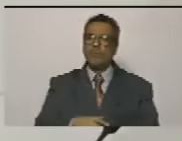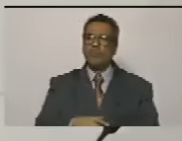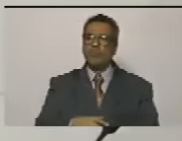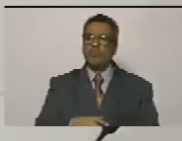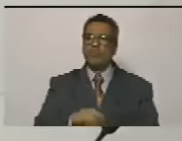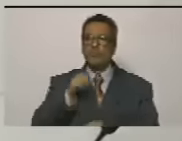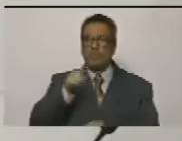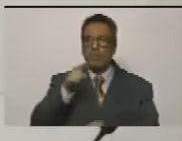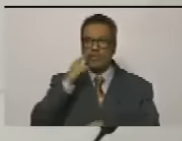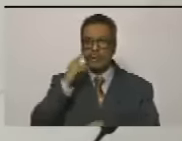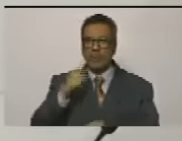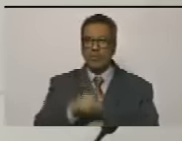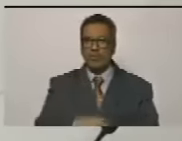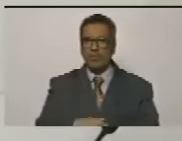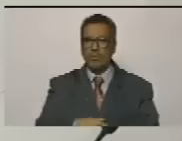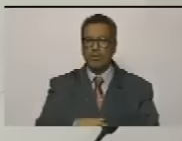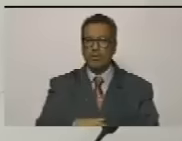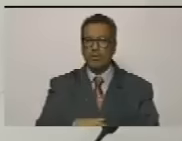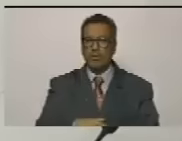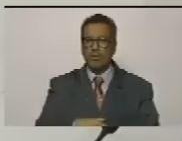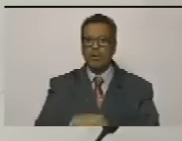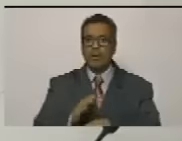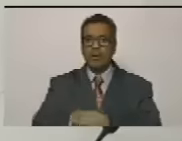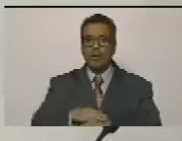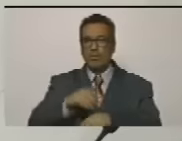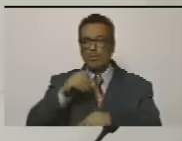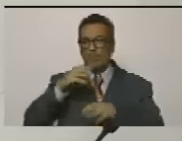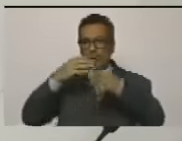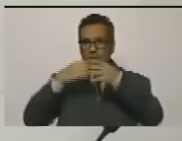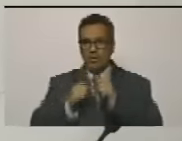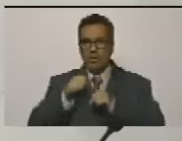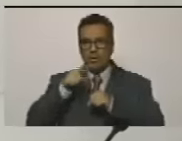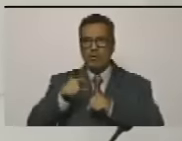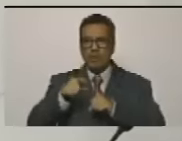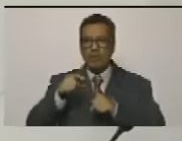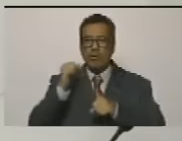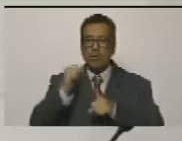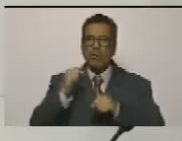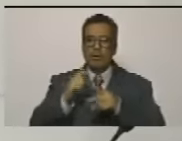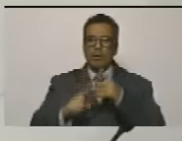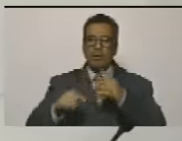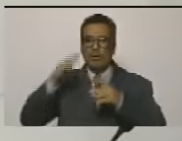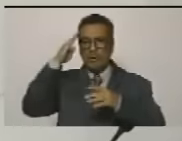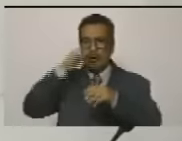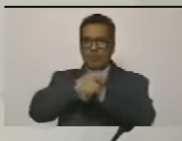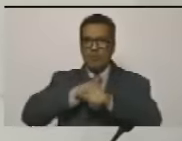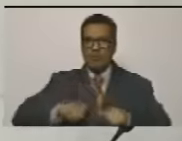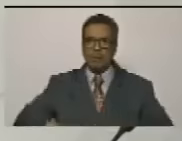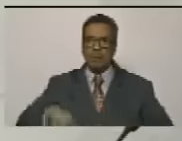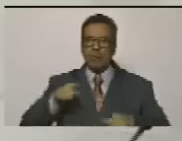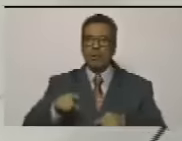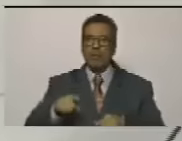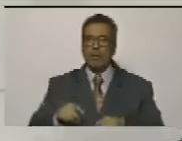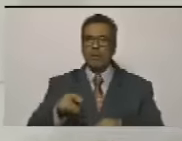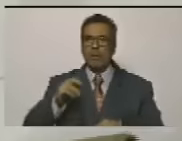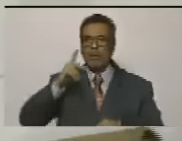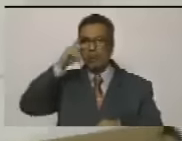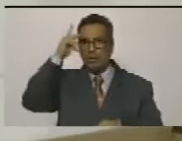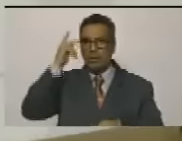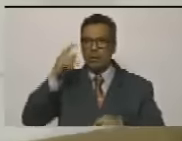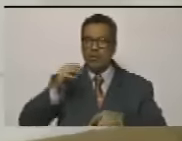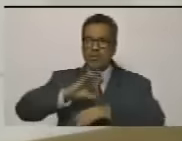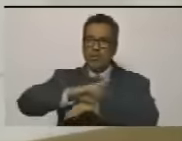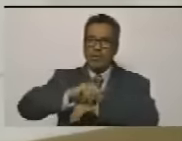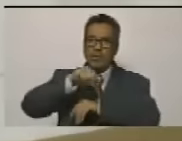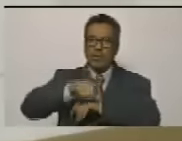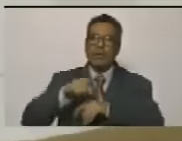ahí están pagando años de cárcel por traición a la patria esos oficiales y borges con el dinero que se ha